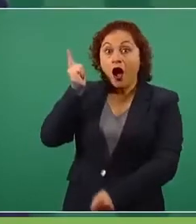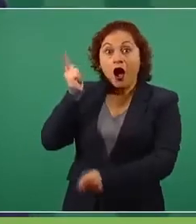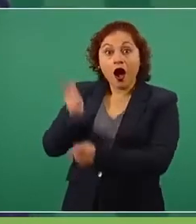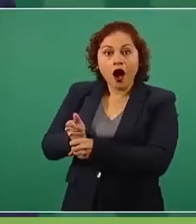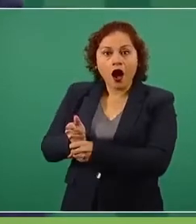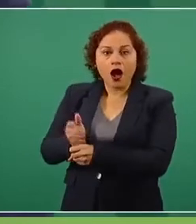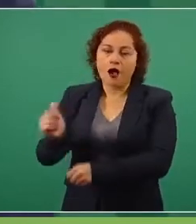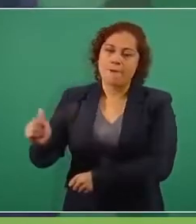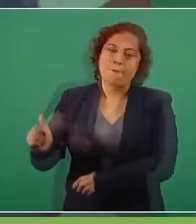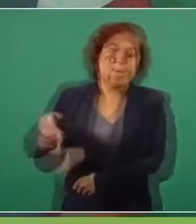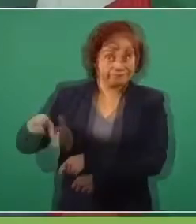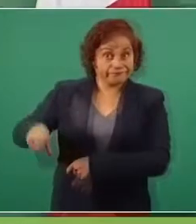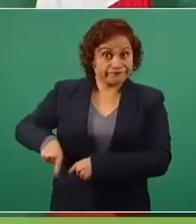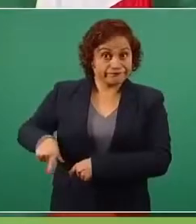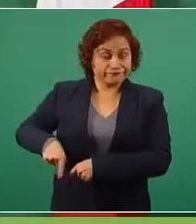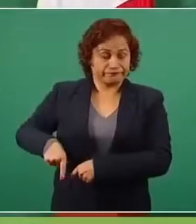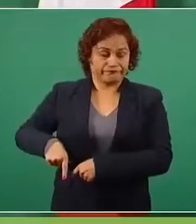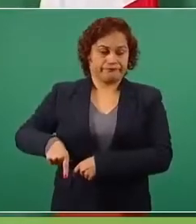sopilotes. Entonces,